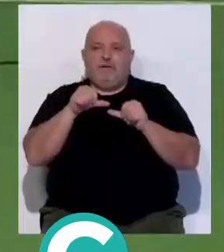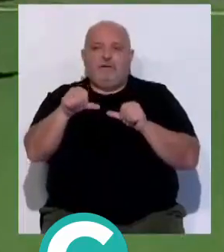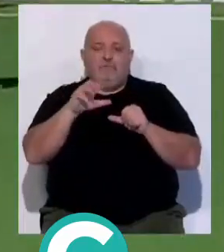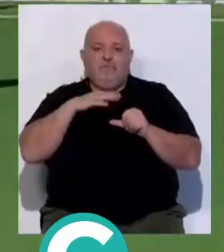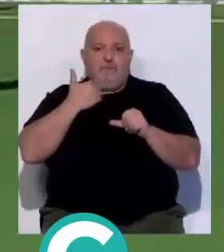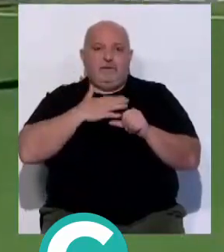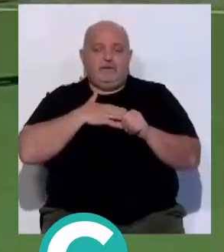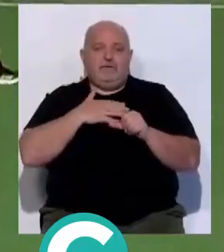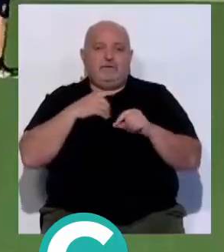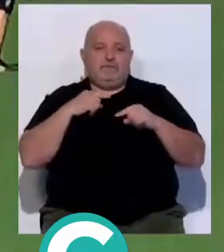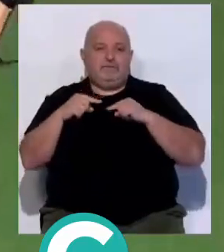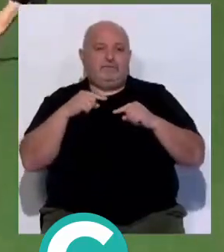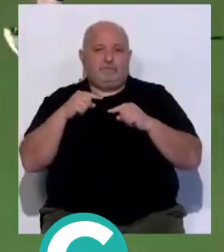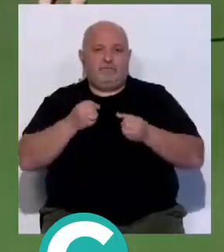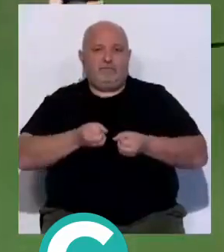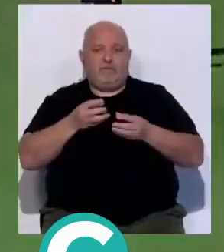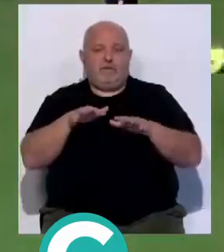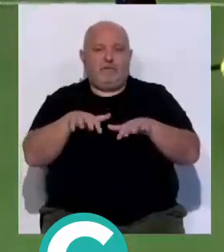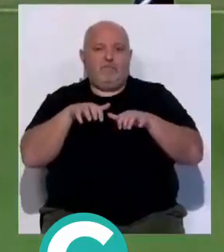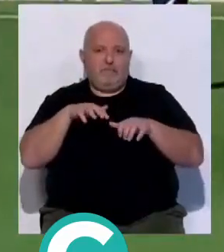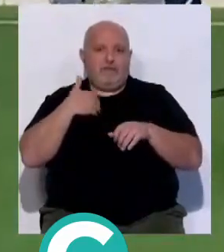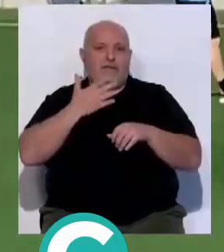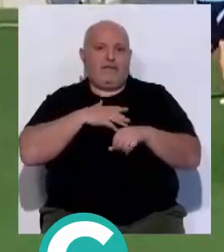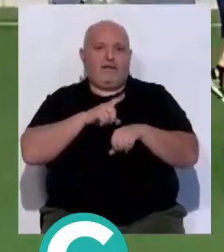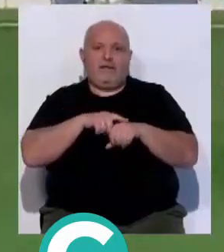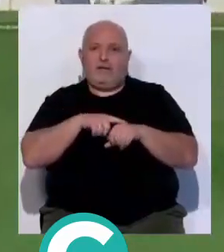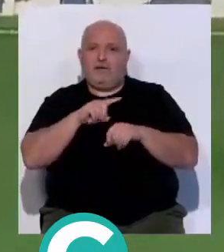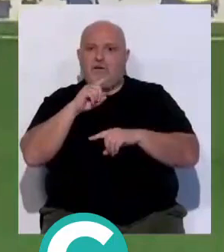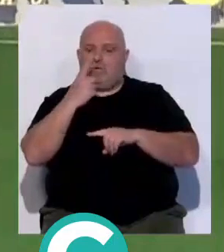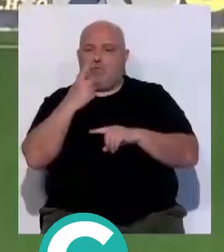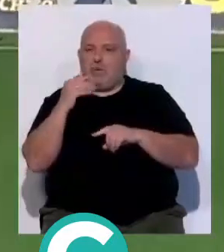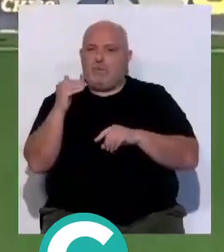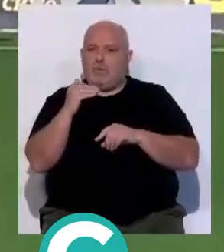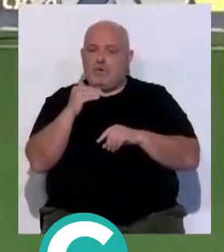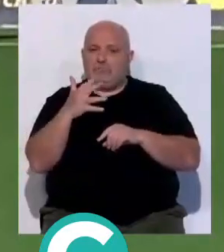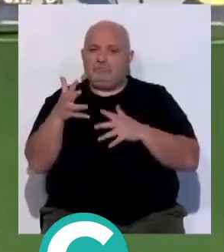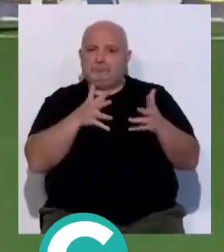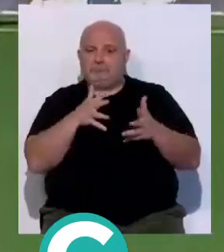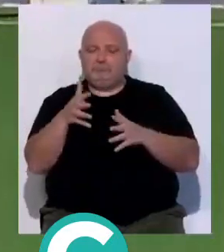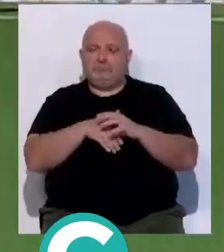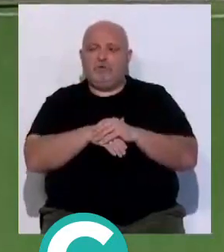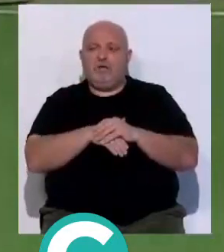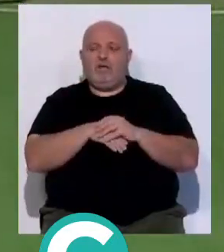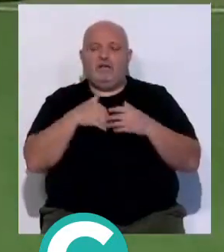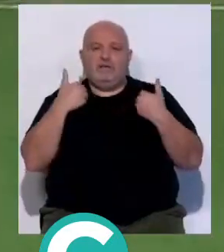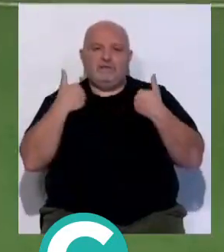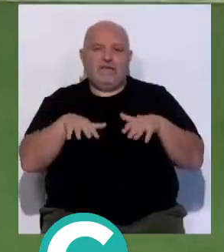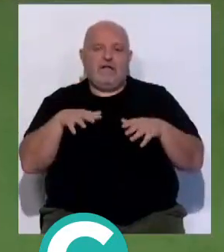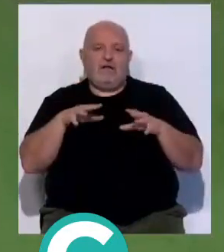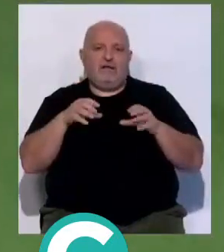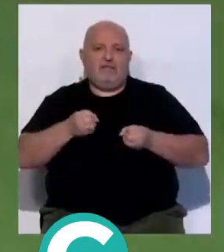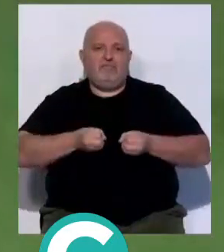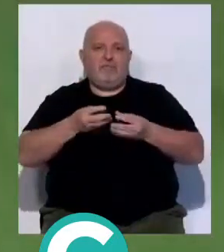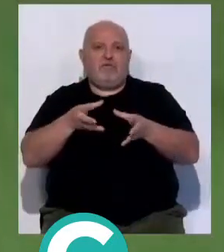mañana, Sergio González dará la rueda de prensa a partir de la una menos cuarto de la tarde, y ahí tendremos ya toda la